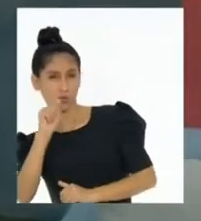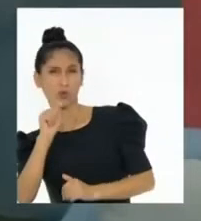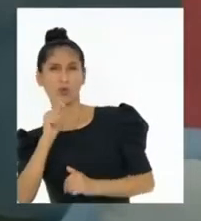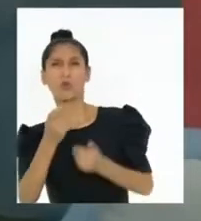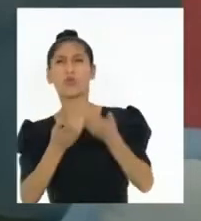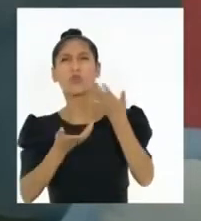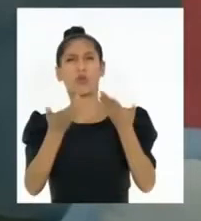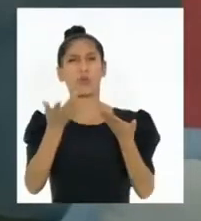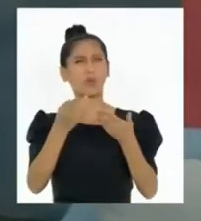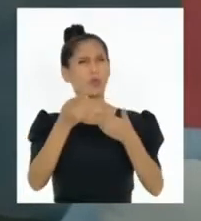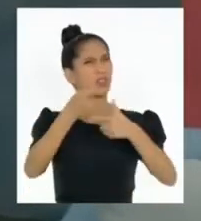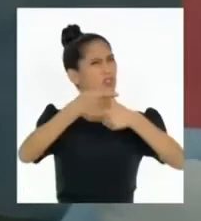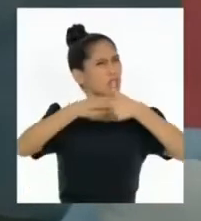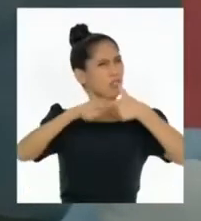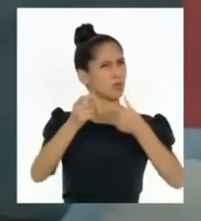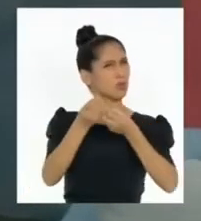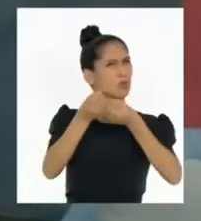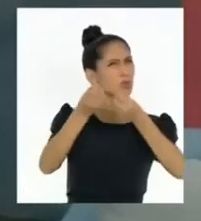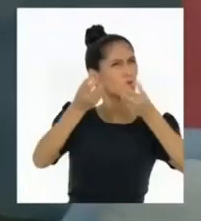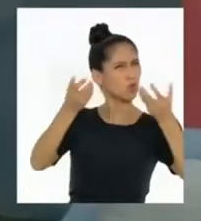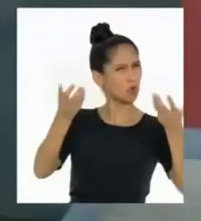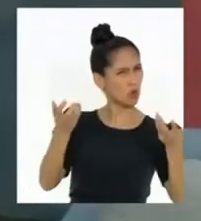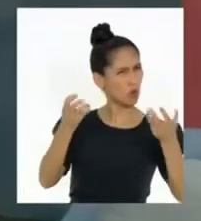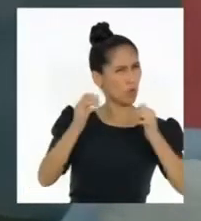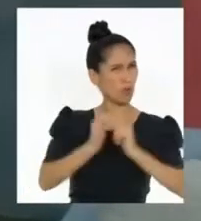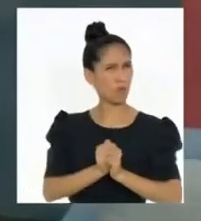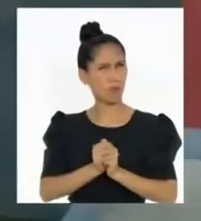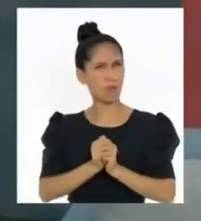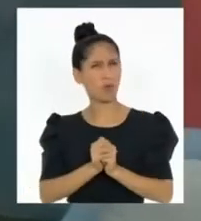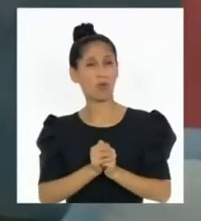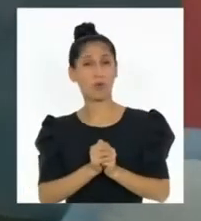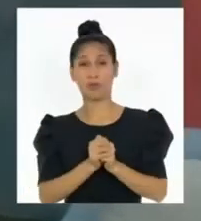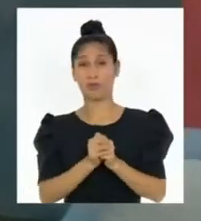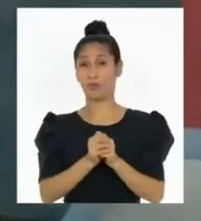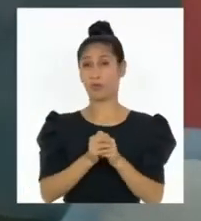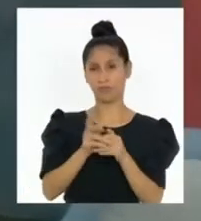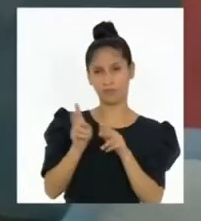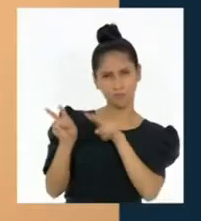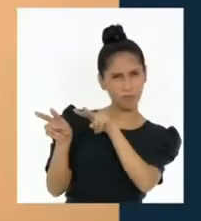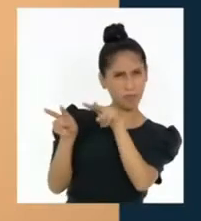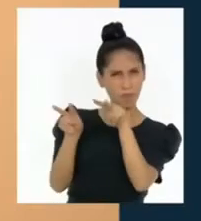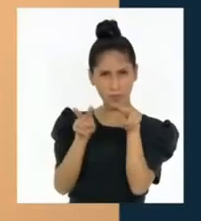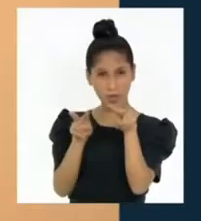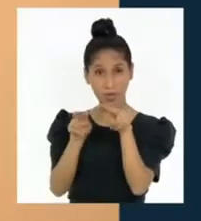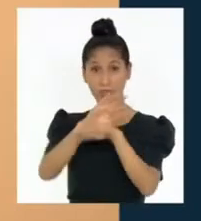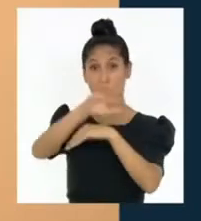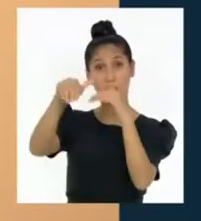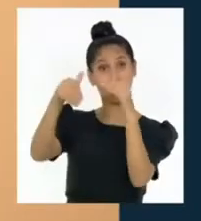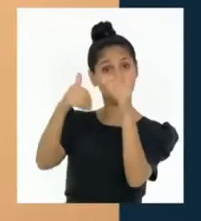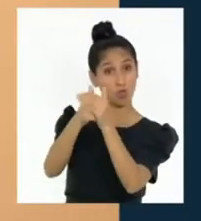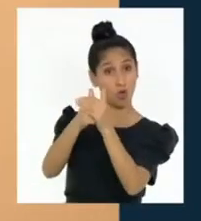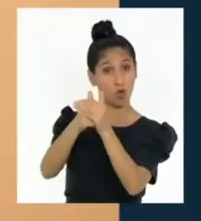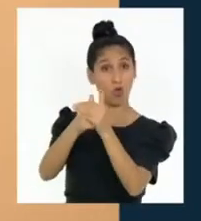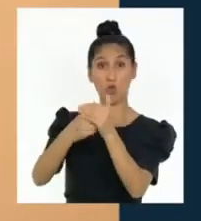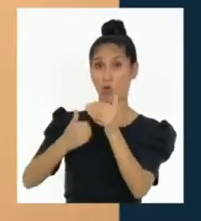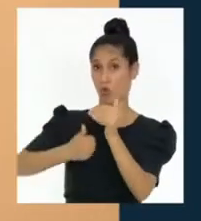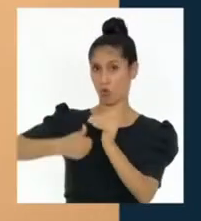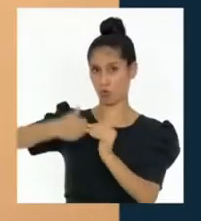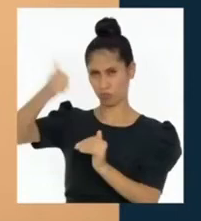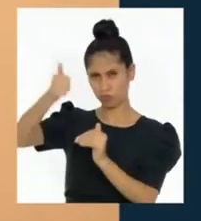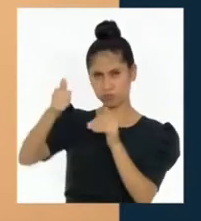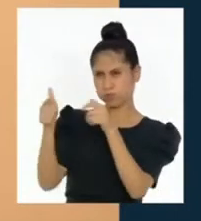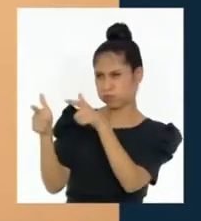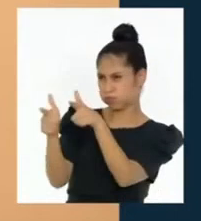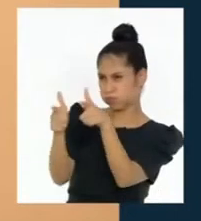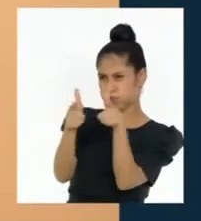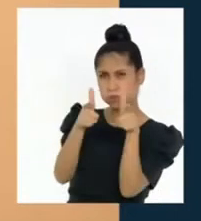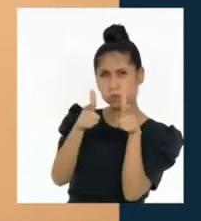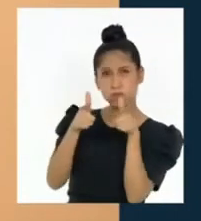¿Y esta división también permite la limitación y fiscalización entre los poderes? Exacto. La estructura del Estado peruano